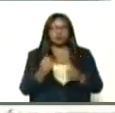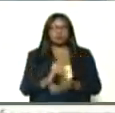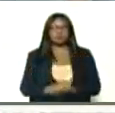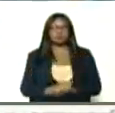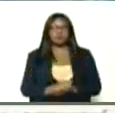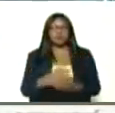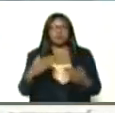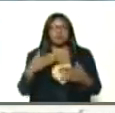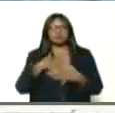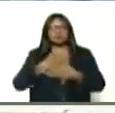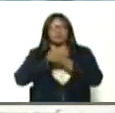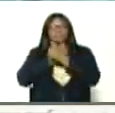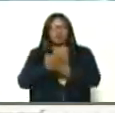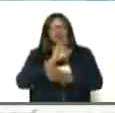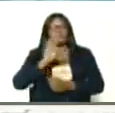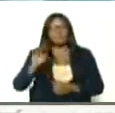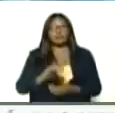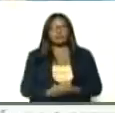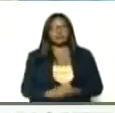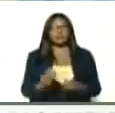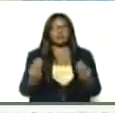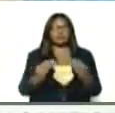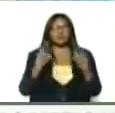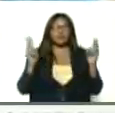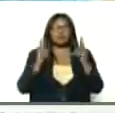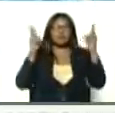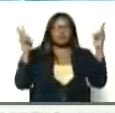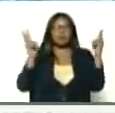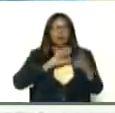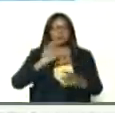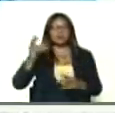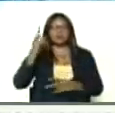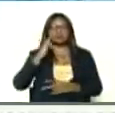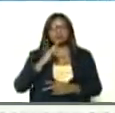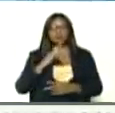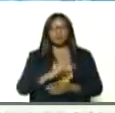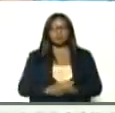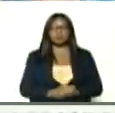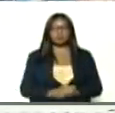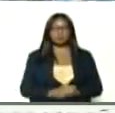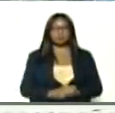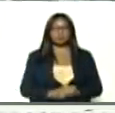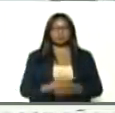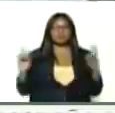ese amor de patria, que viva la patria, de Simón Bolívar, que viva,